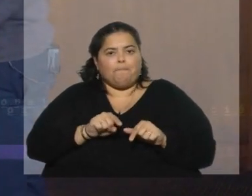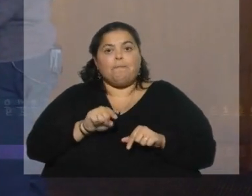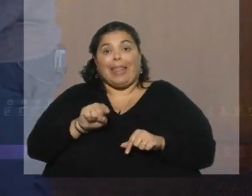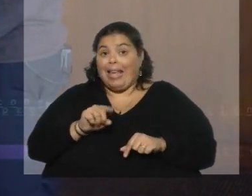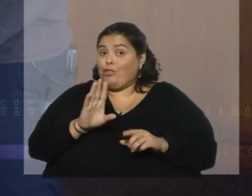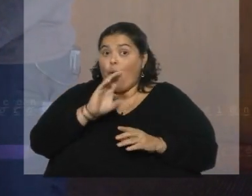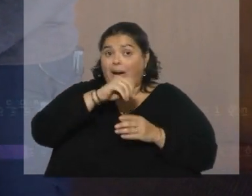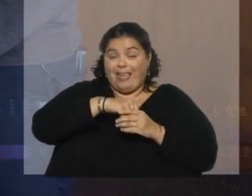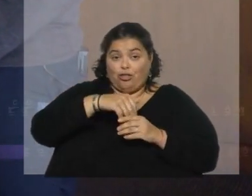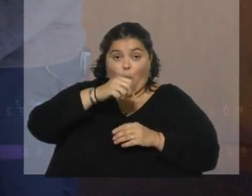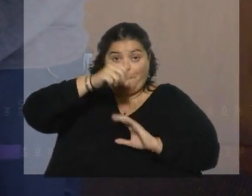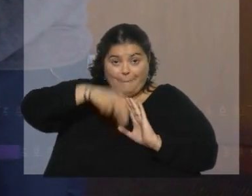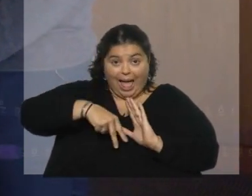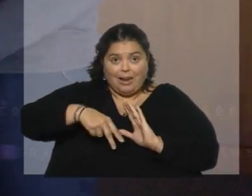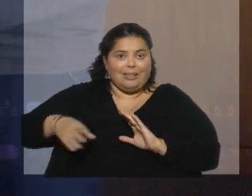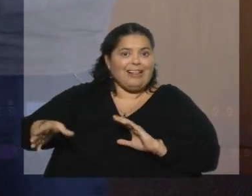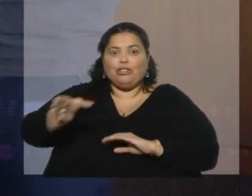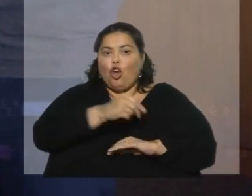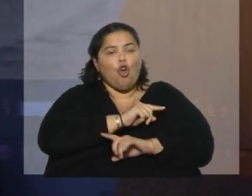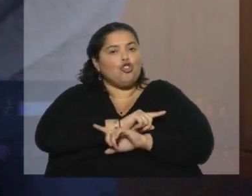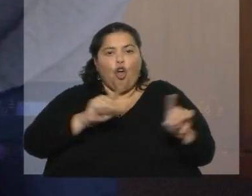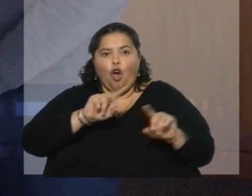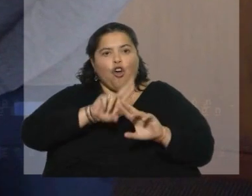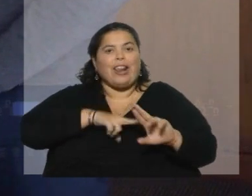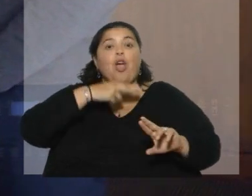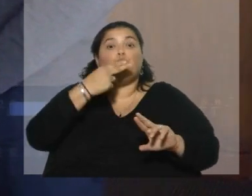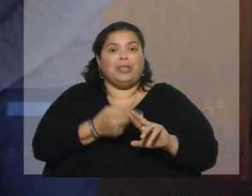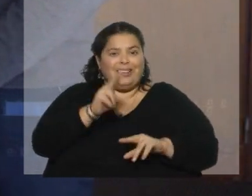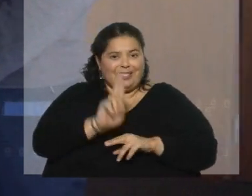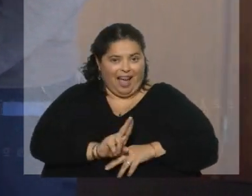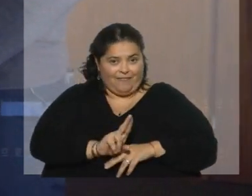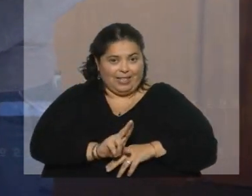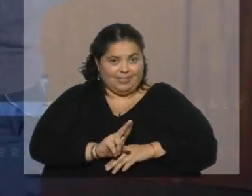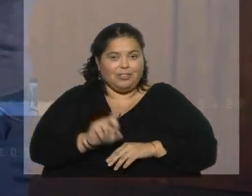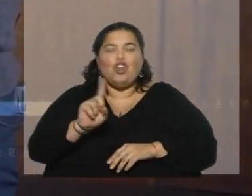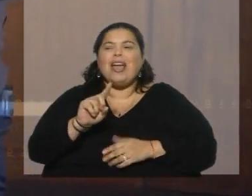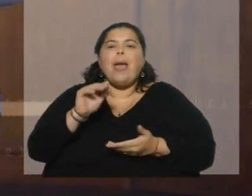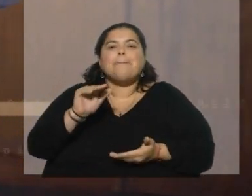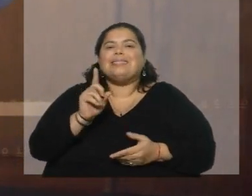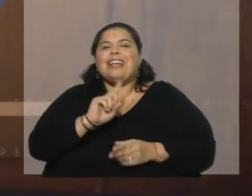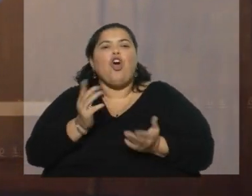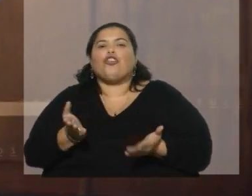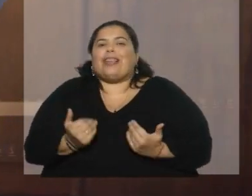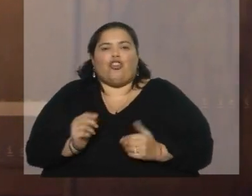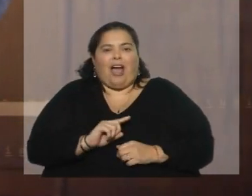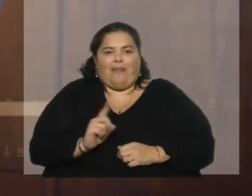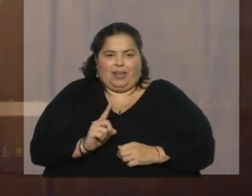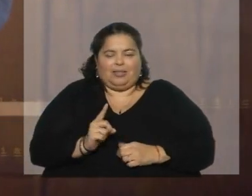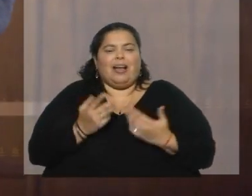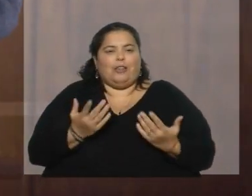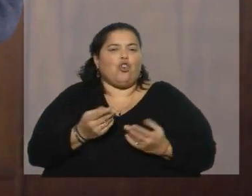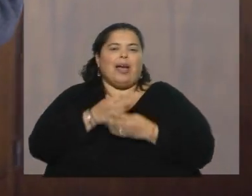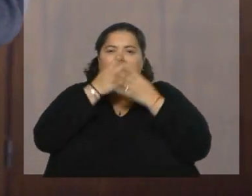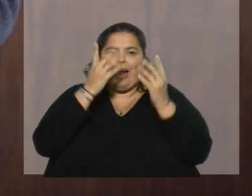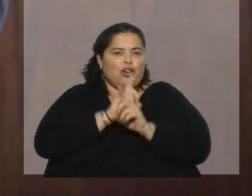no reutilizables. hecho, la ley de envases, se le dice coloquialmente ley de uso de envases no retornables. En general no se van a